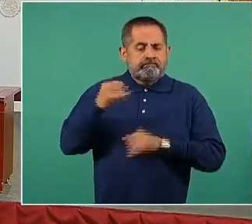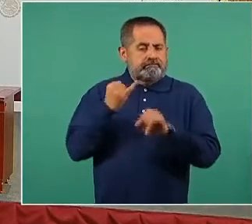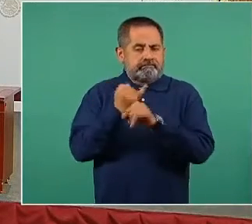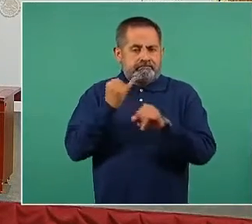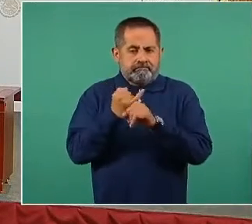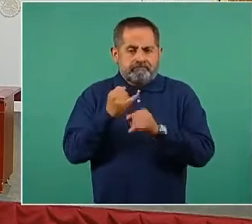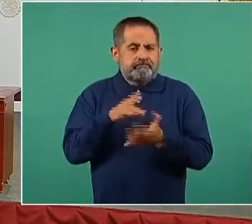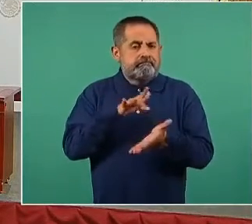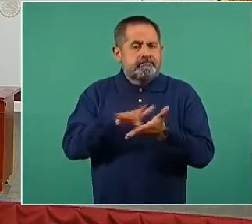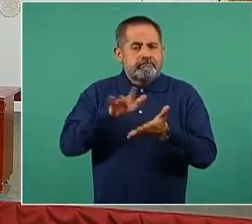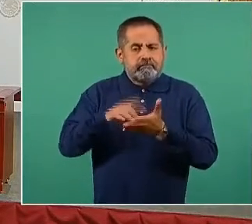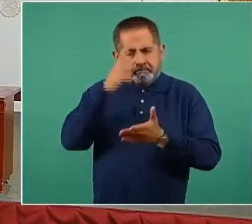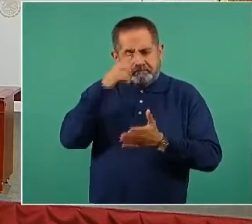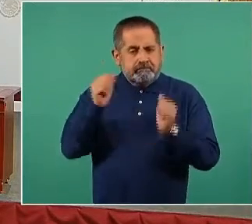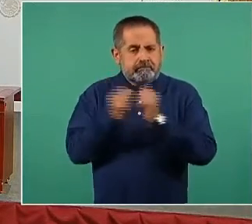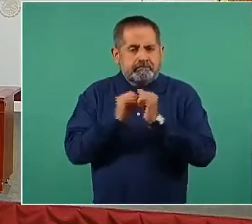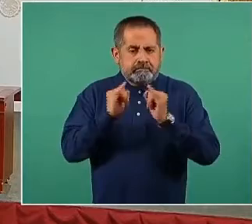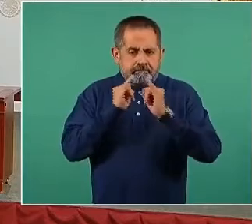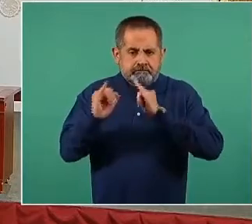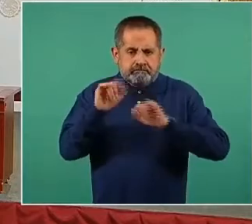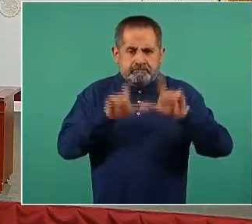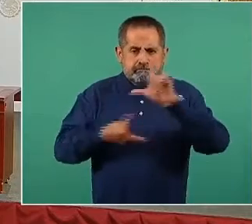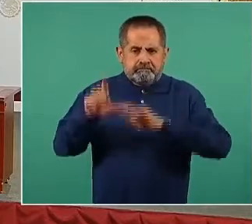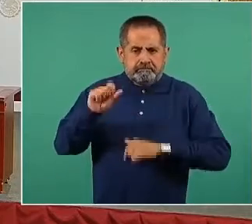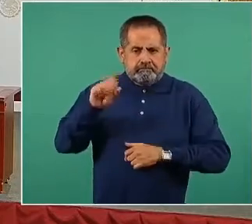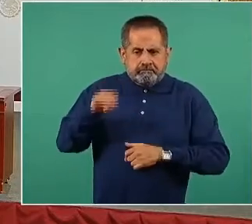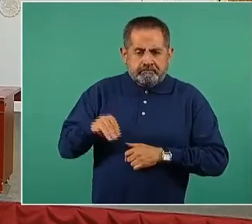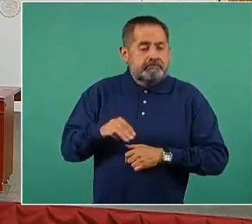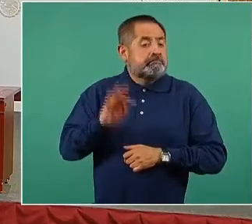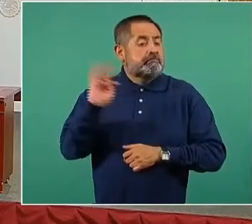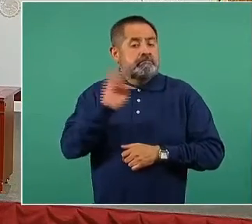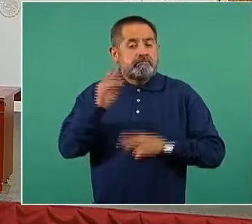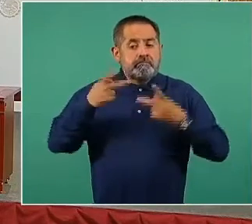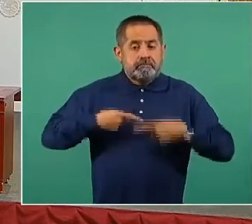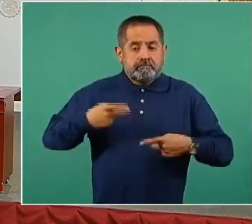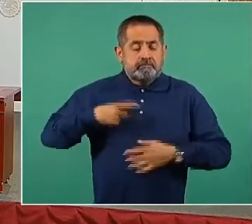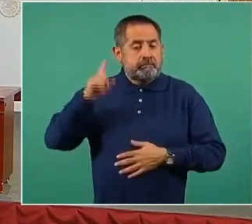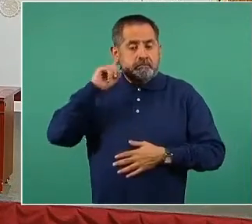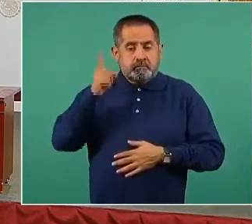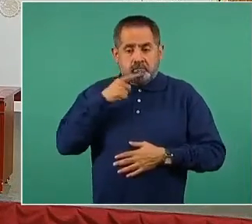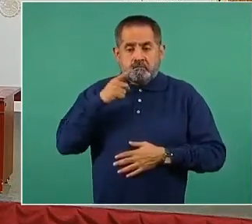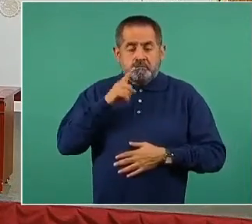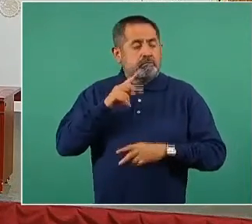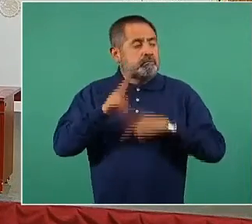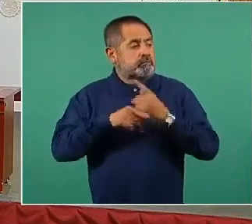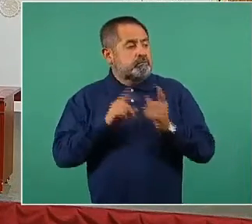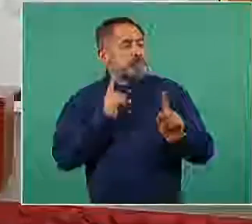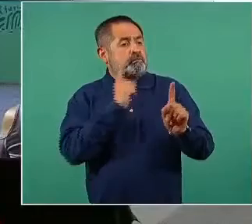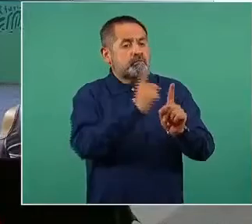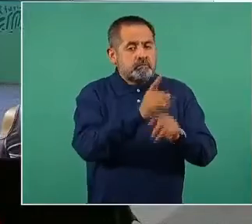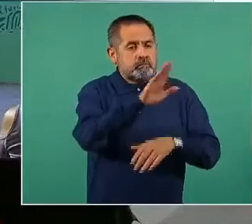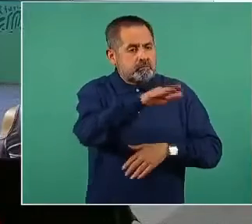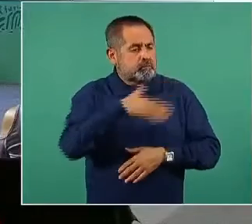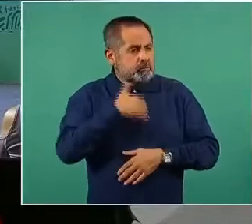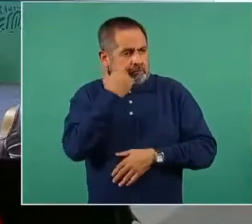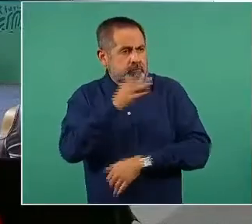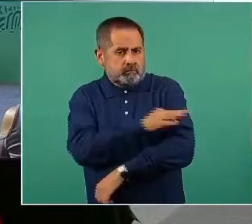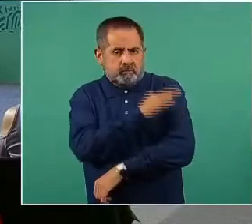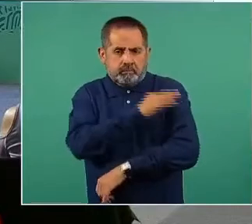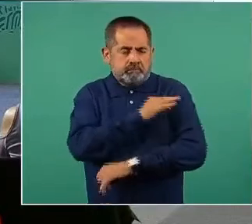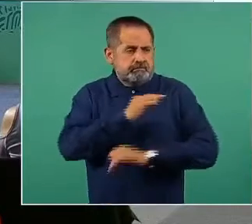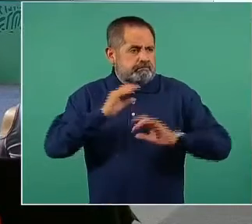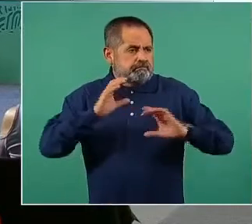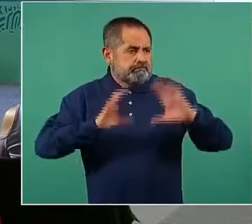de apoyo para interpretación de lengua de señas mexicanas. En caso de que una persona sorda llegue a solicitar su vacunación